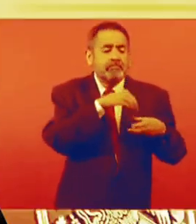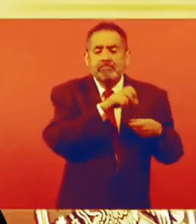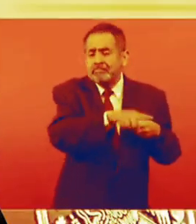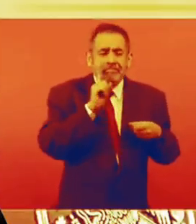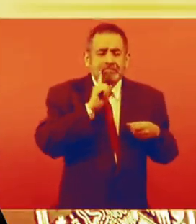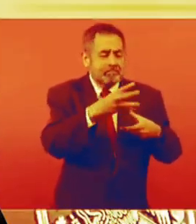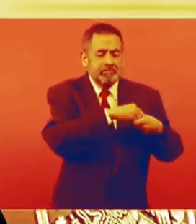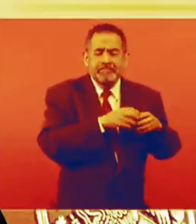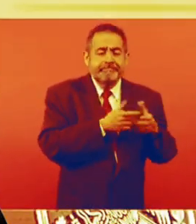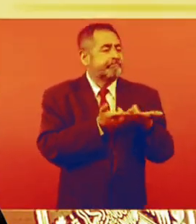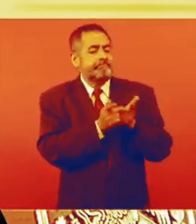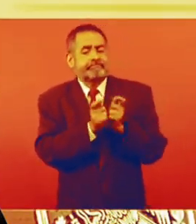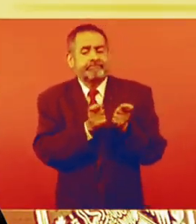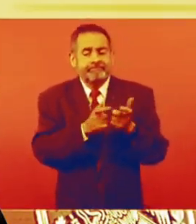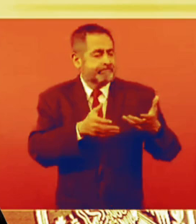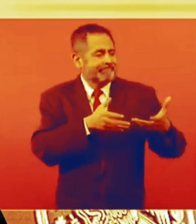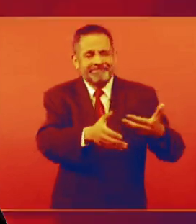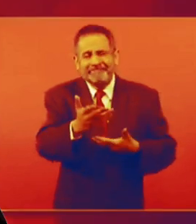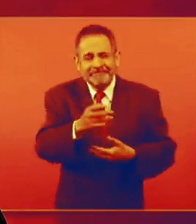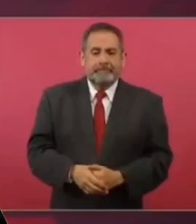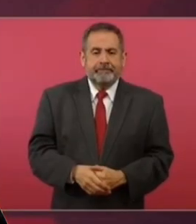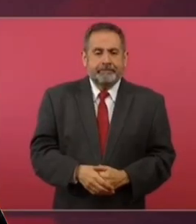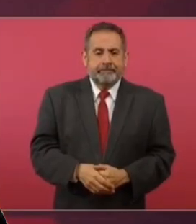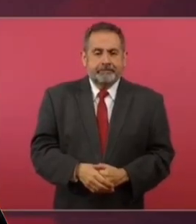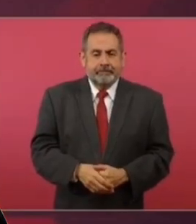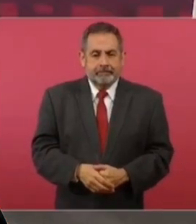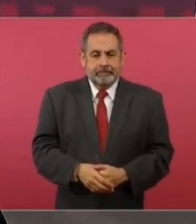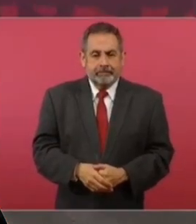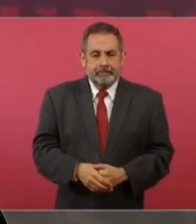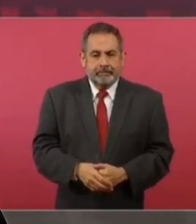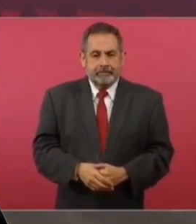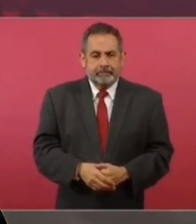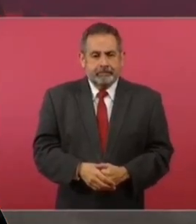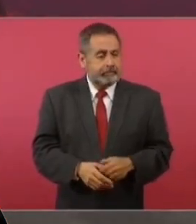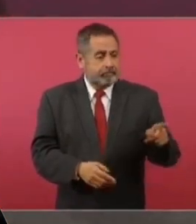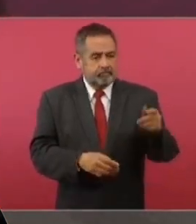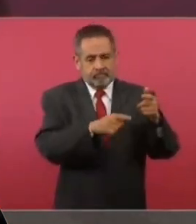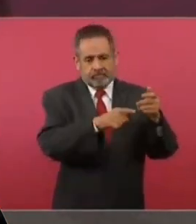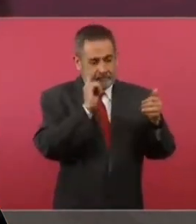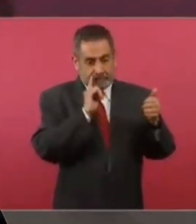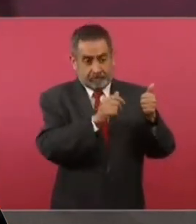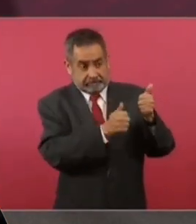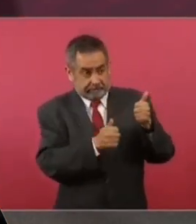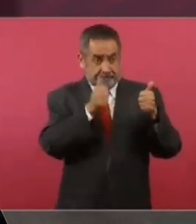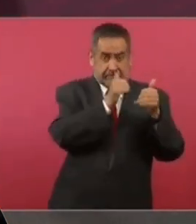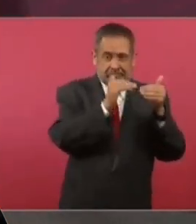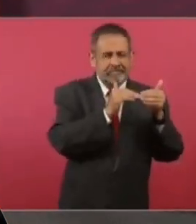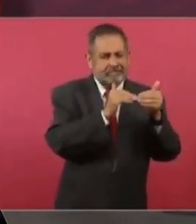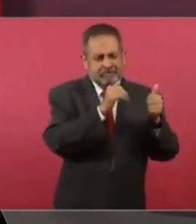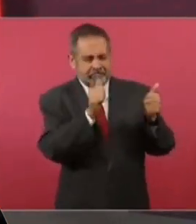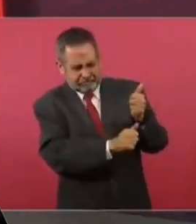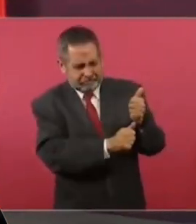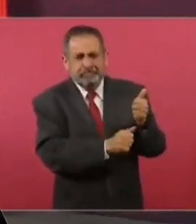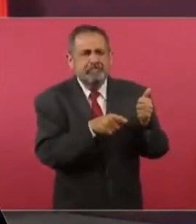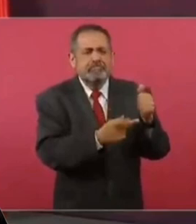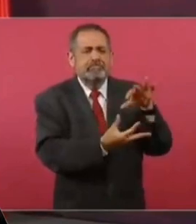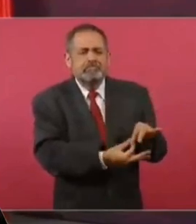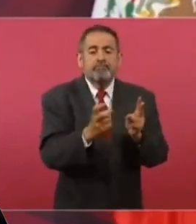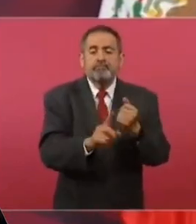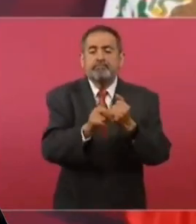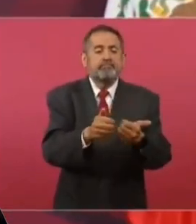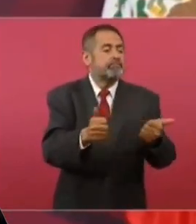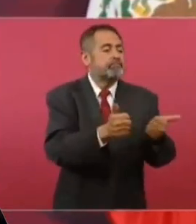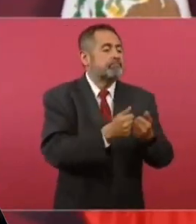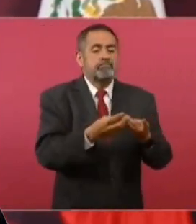los conservadores. Desde luego, no es de los de arriba, pero sí forma parte del mismo